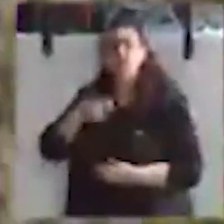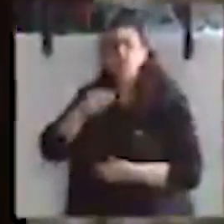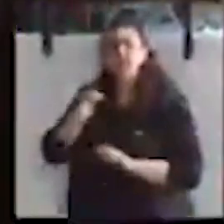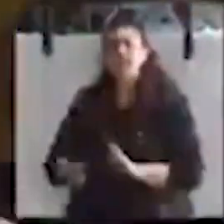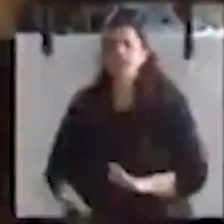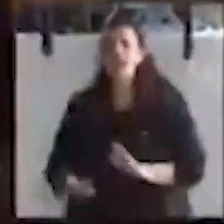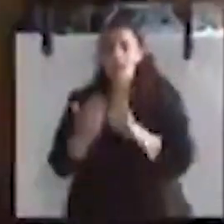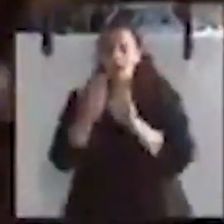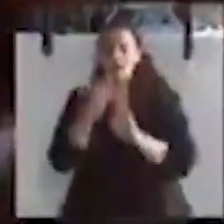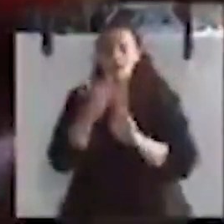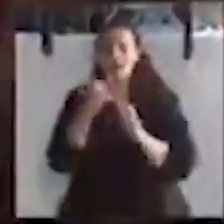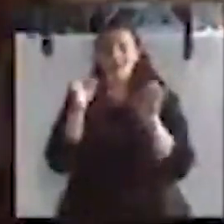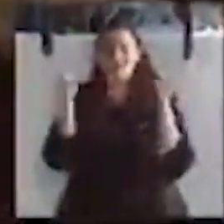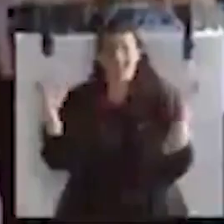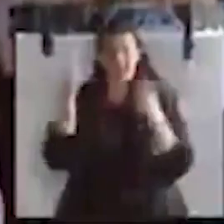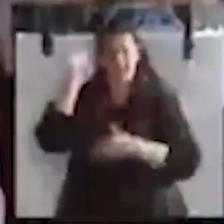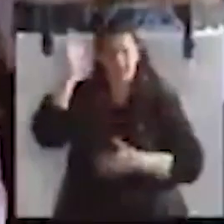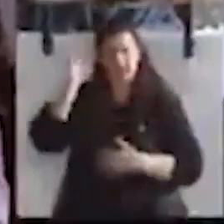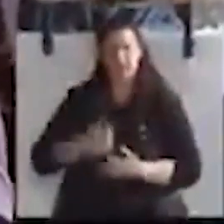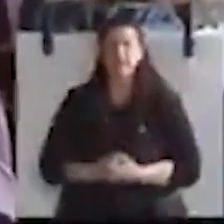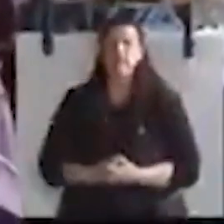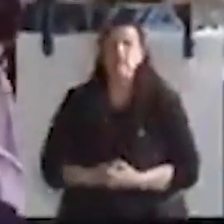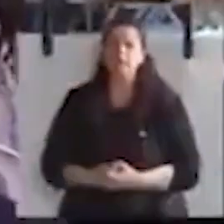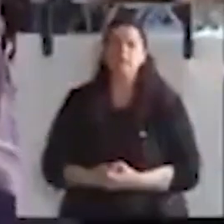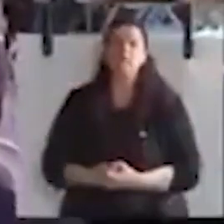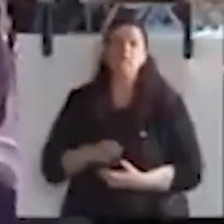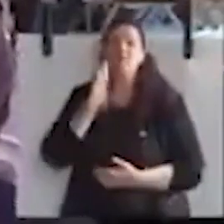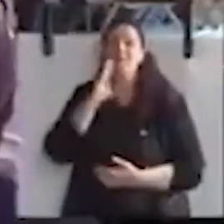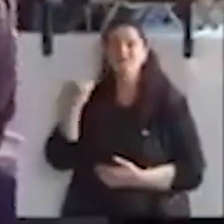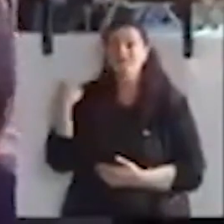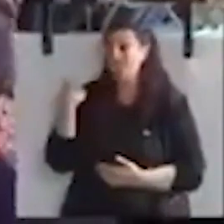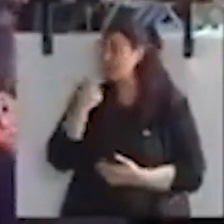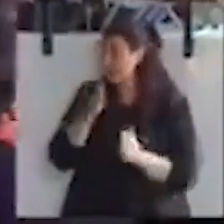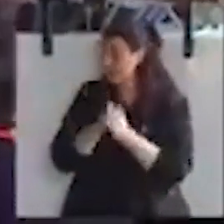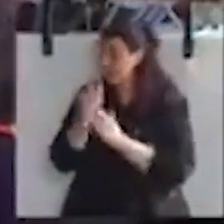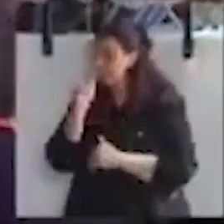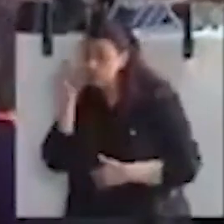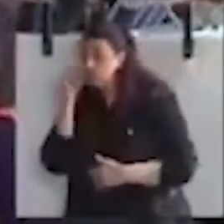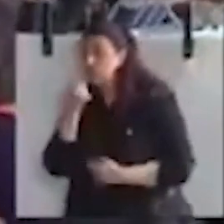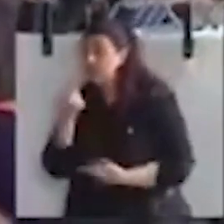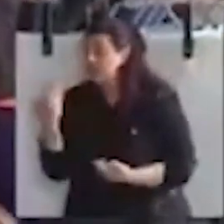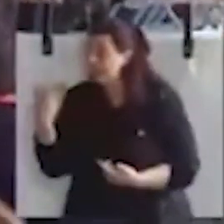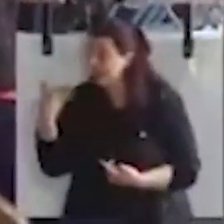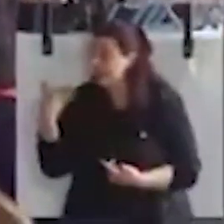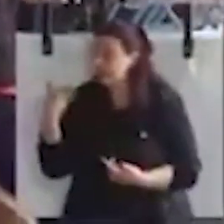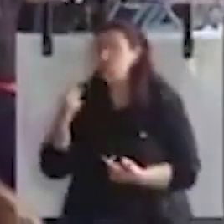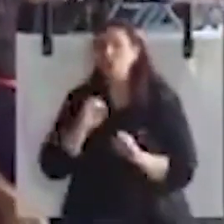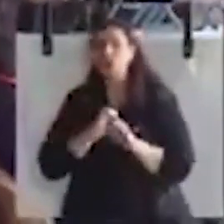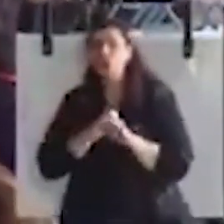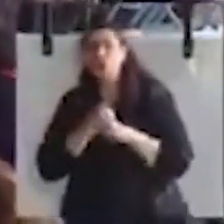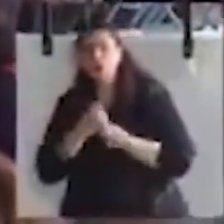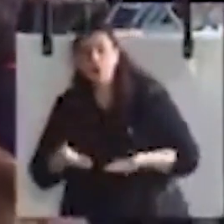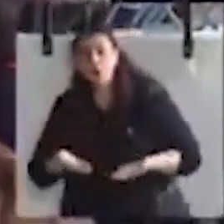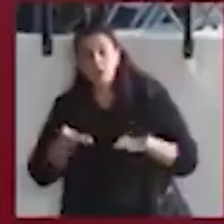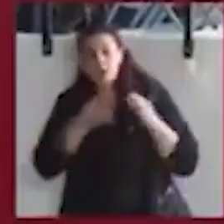a la emergencia climática. Y donde dijimos, compañeros y compañeras, que íbamos a revalorizar las pensiones